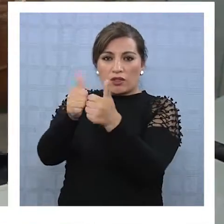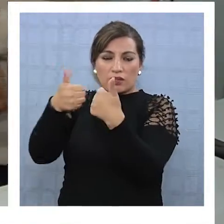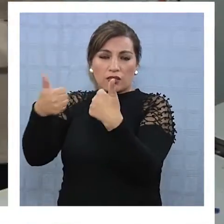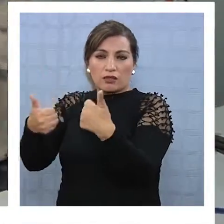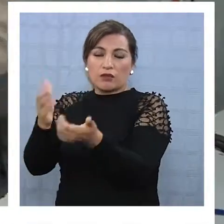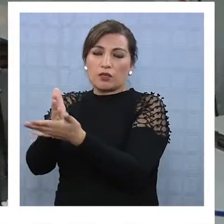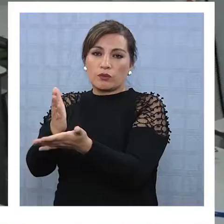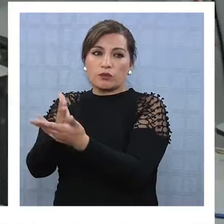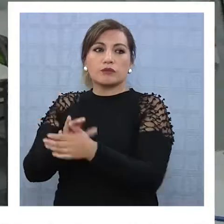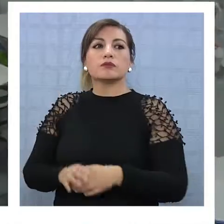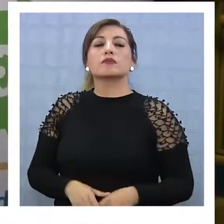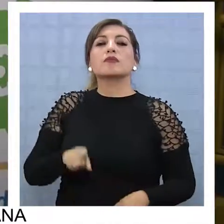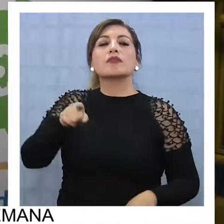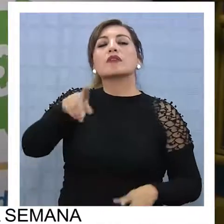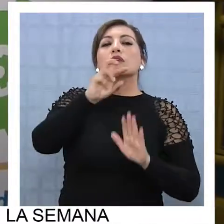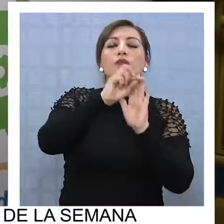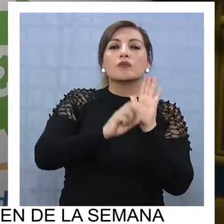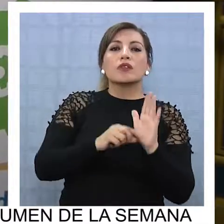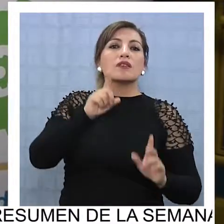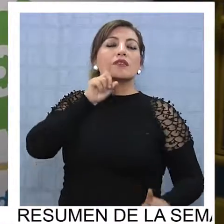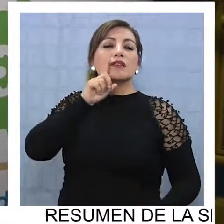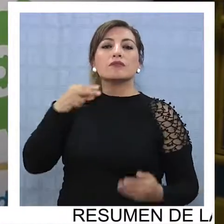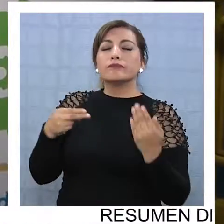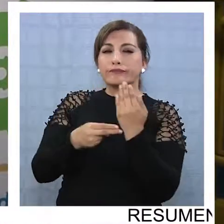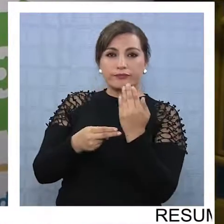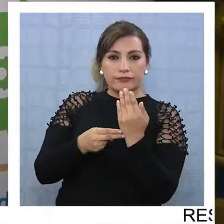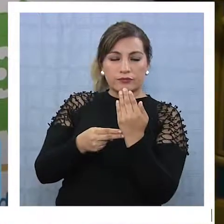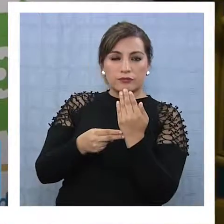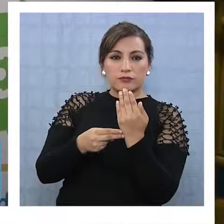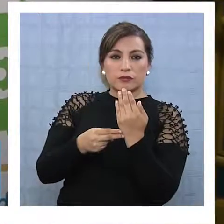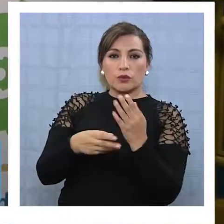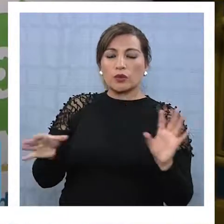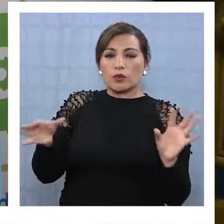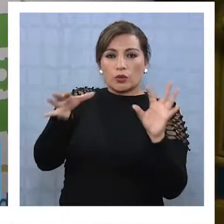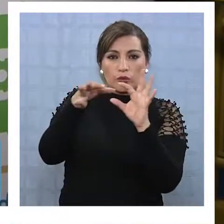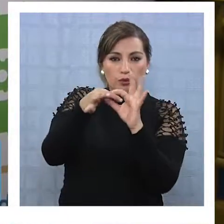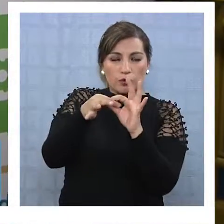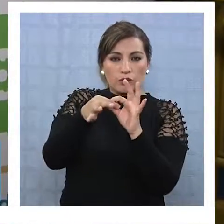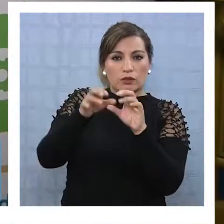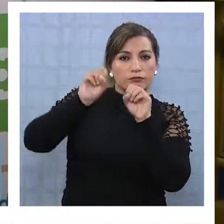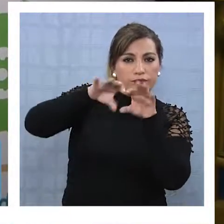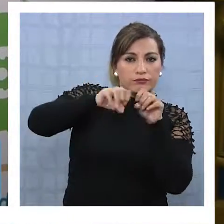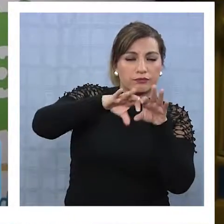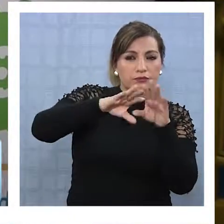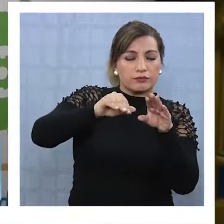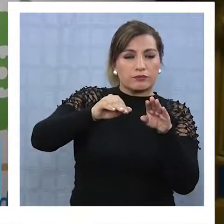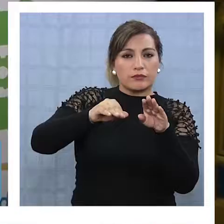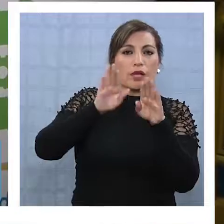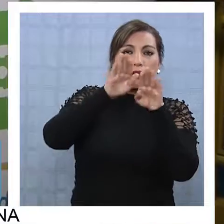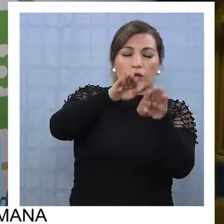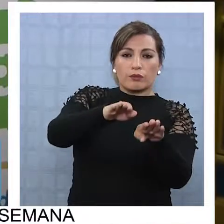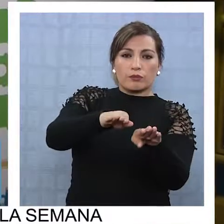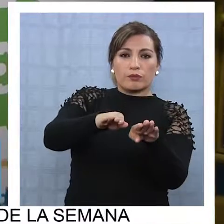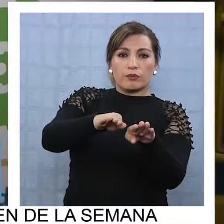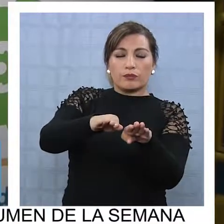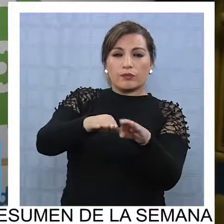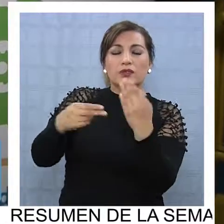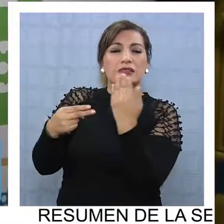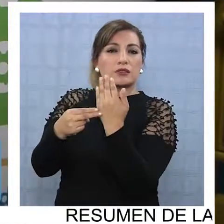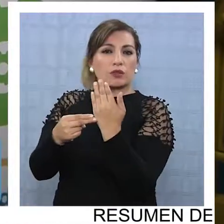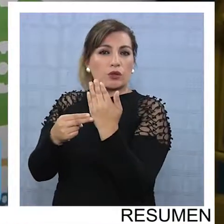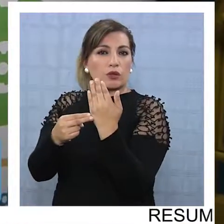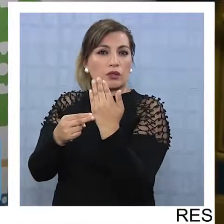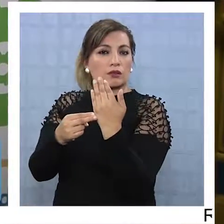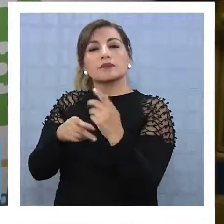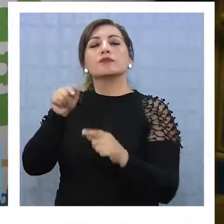del colegio. Además, este proyecto tiene una misión tecnológica que va encadenada en la capacitación, la asistencia técnica